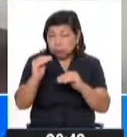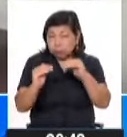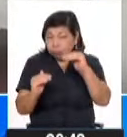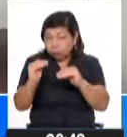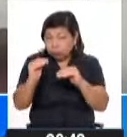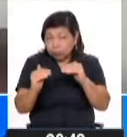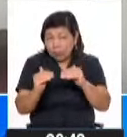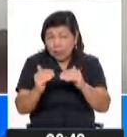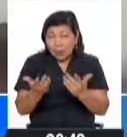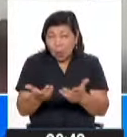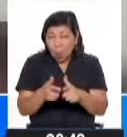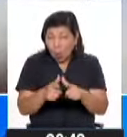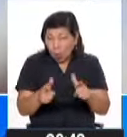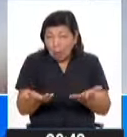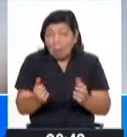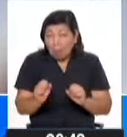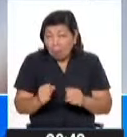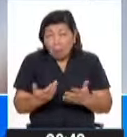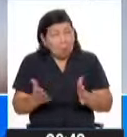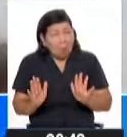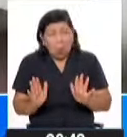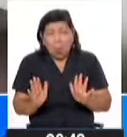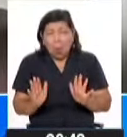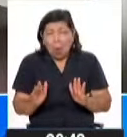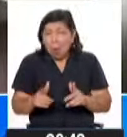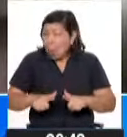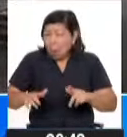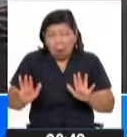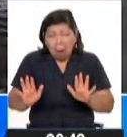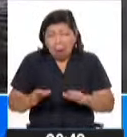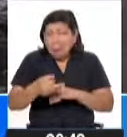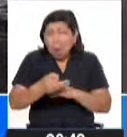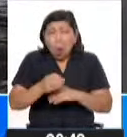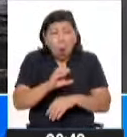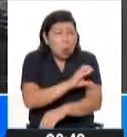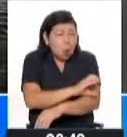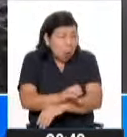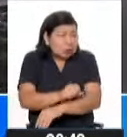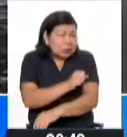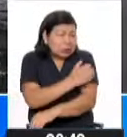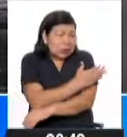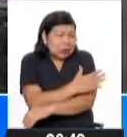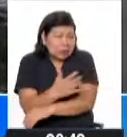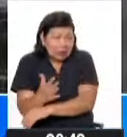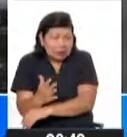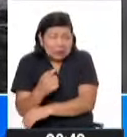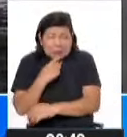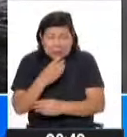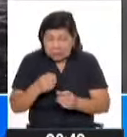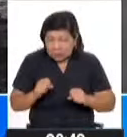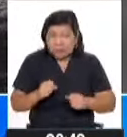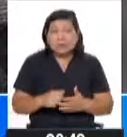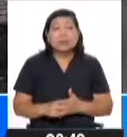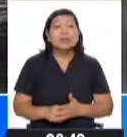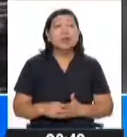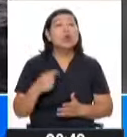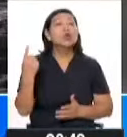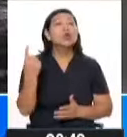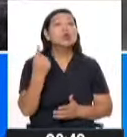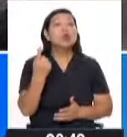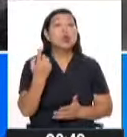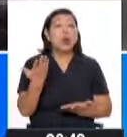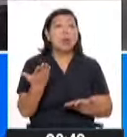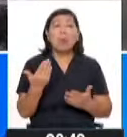específicas o se puede dar en cualquier zona, digamos costa, sierra, selva, en fin? No, en general se forma sobre,